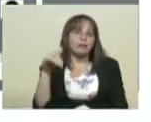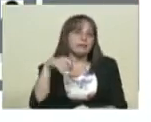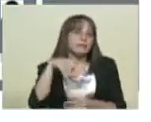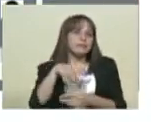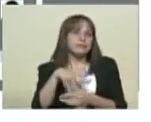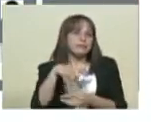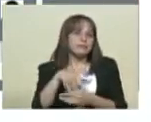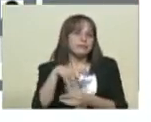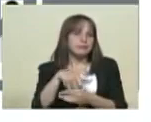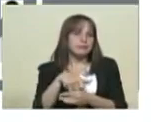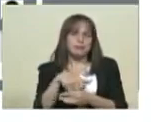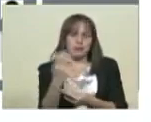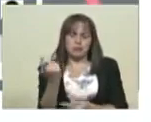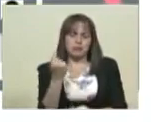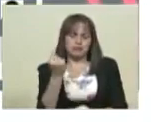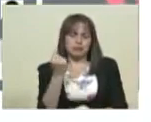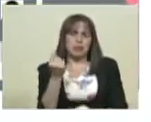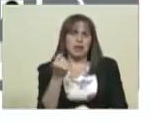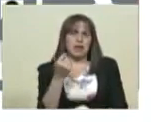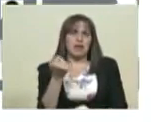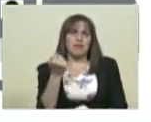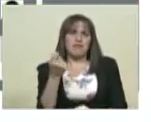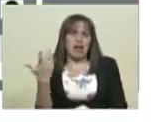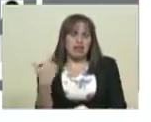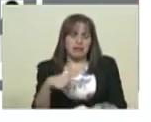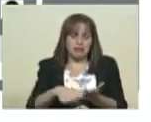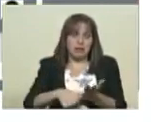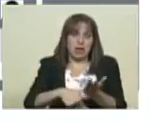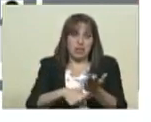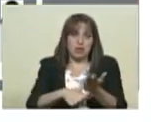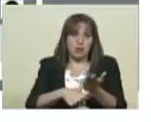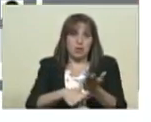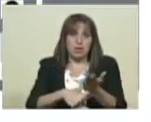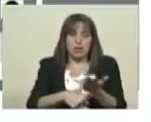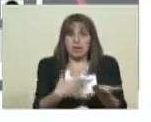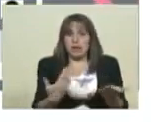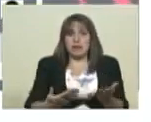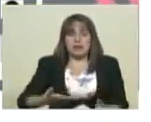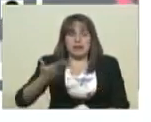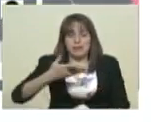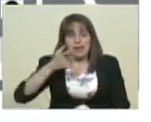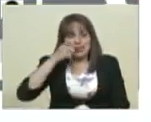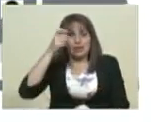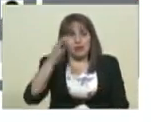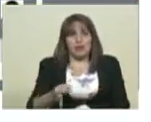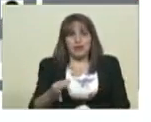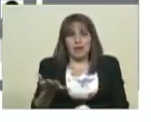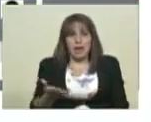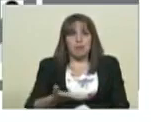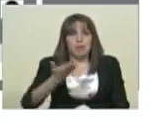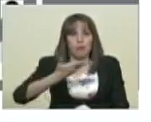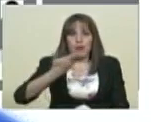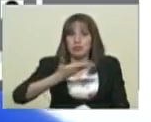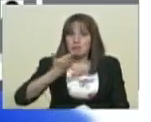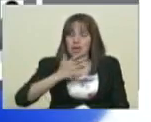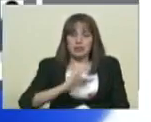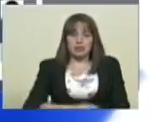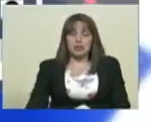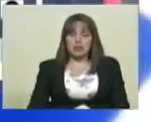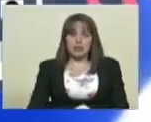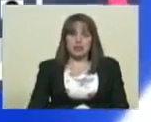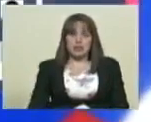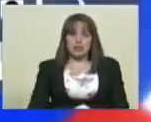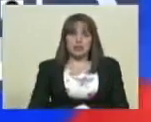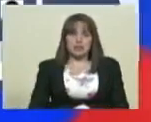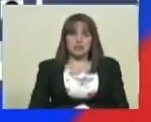verdad es que no hace falta, porque para eso tenemos la captahuella. La tu huella es la seguridad más grande que podemos tener en la solidez